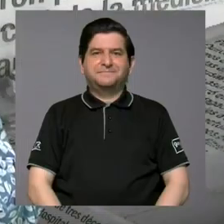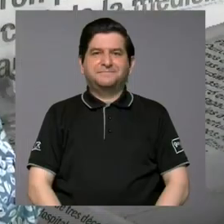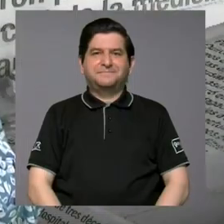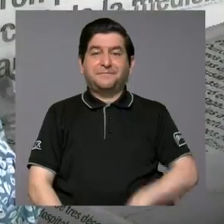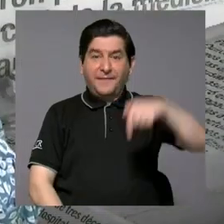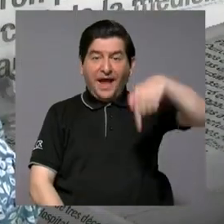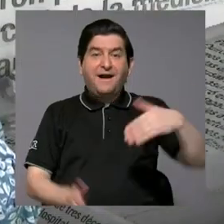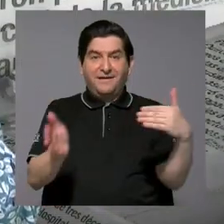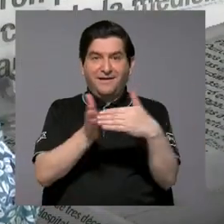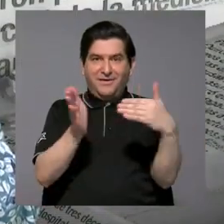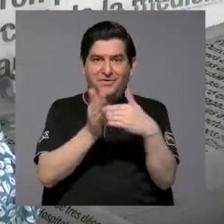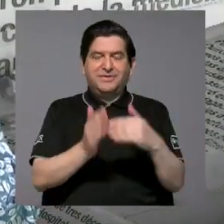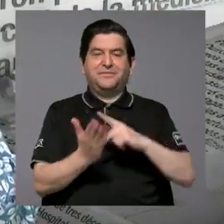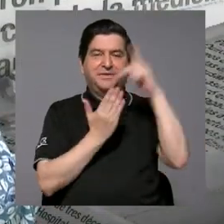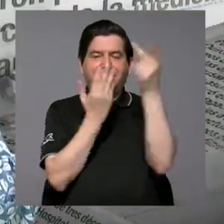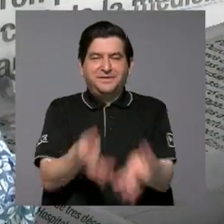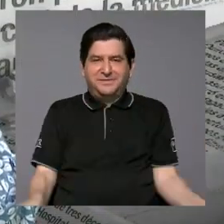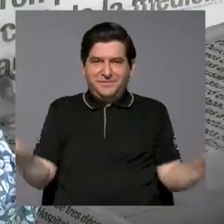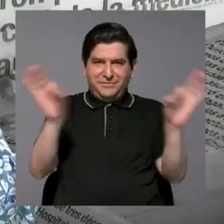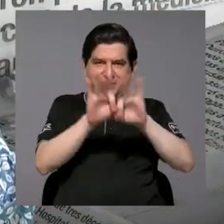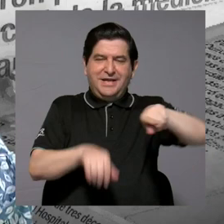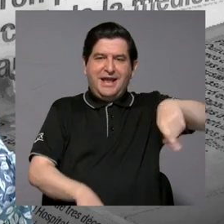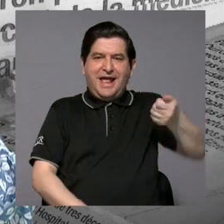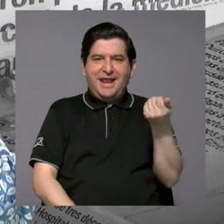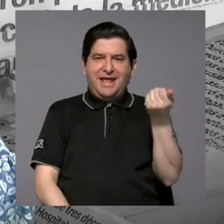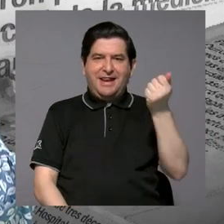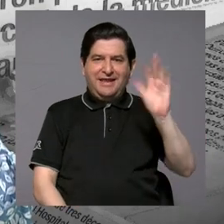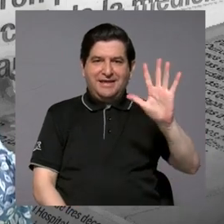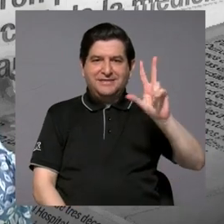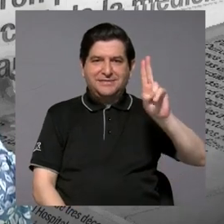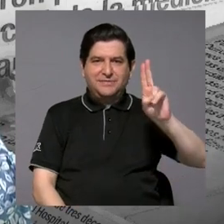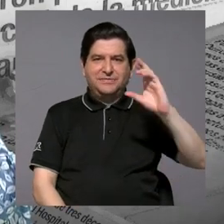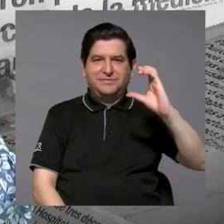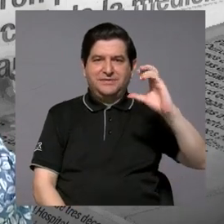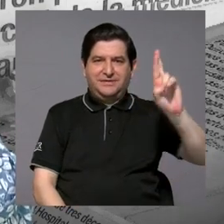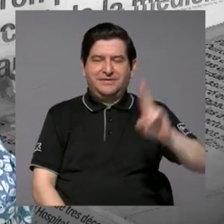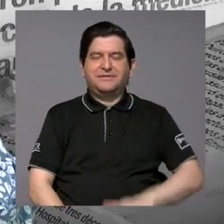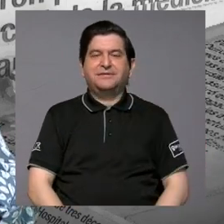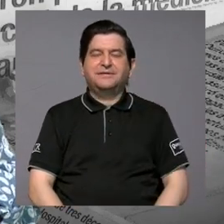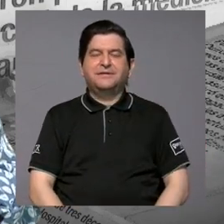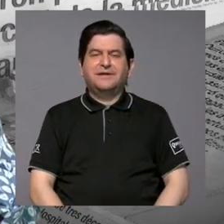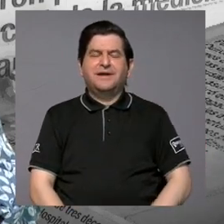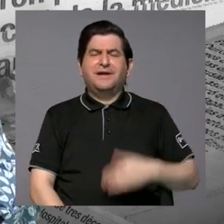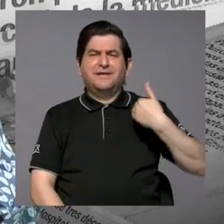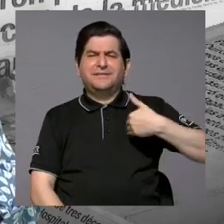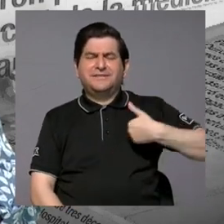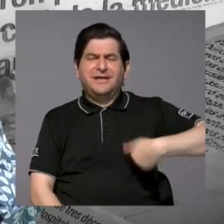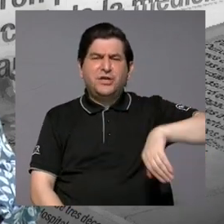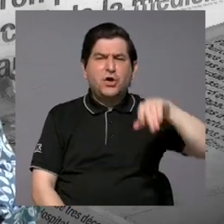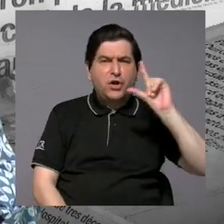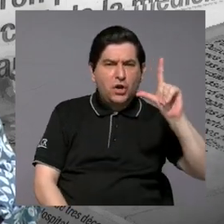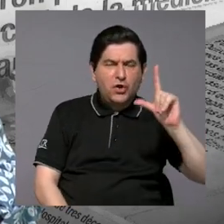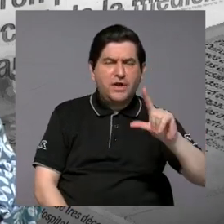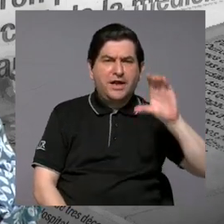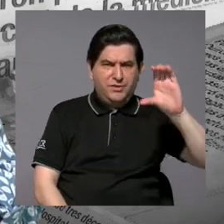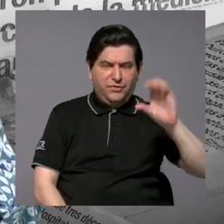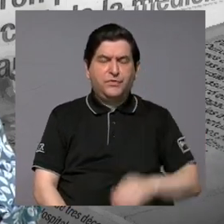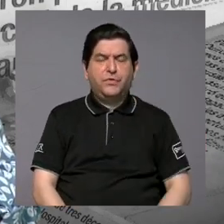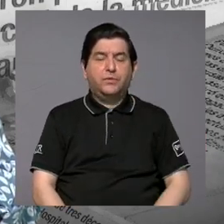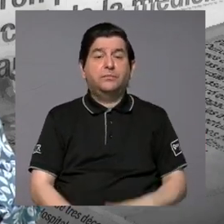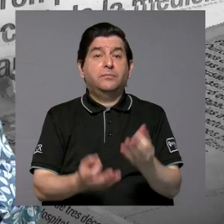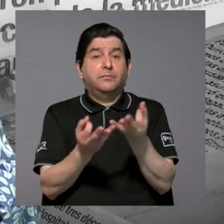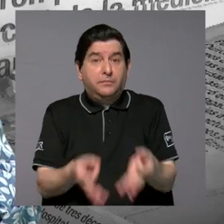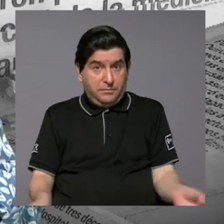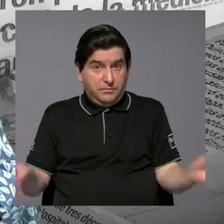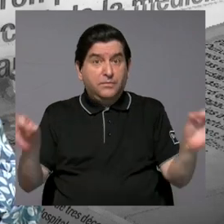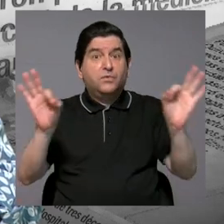Estamos de regreso con lo que importa, aquí por Canal 15 UCR. Don Leonardo, un aspecto importante es